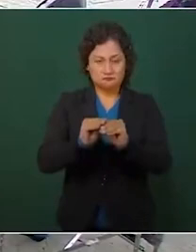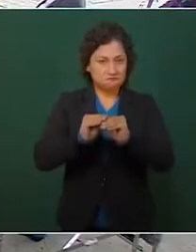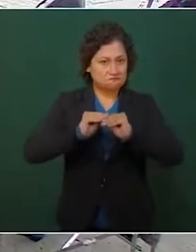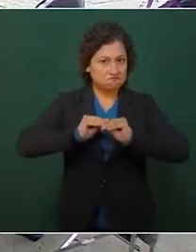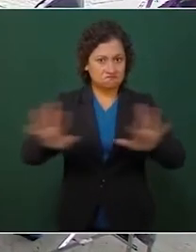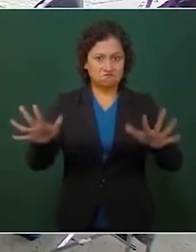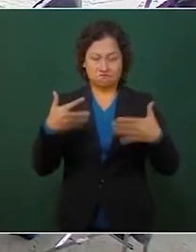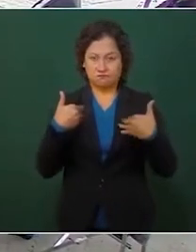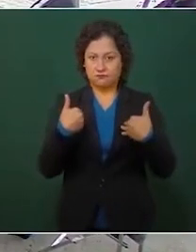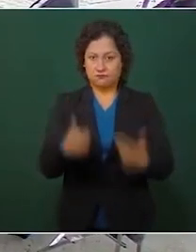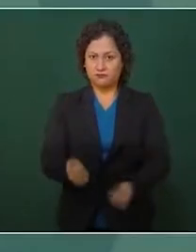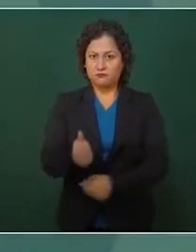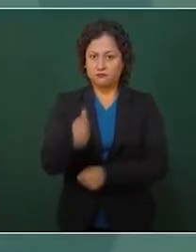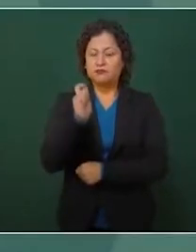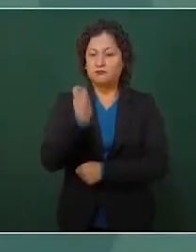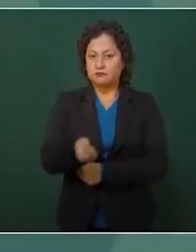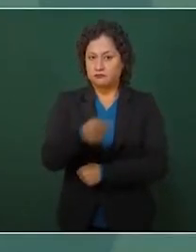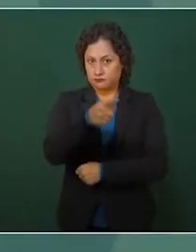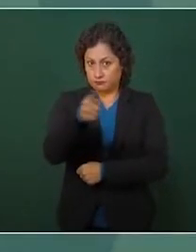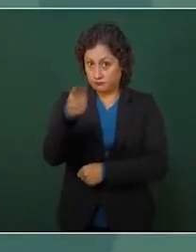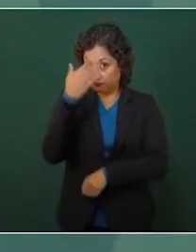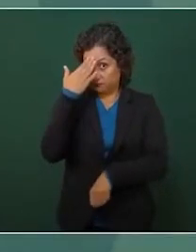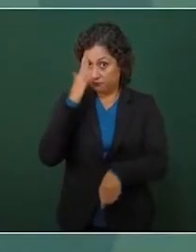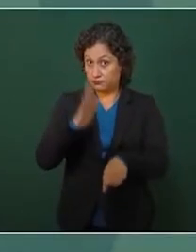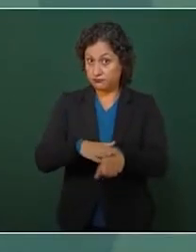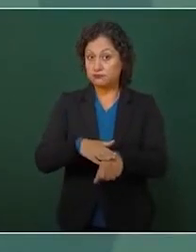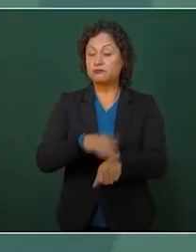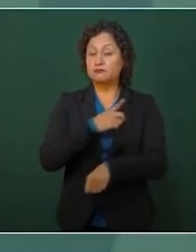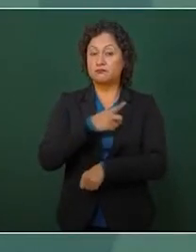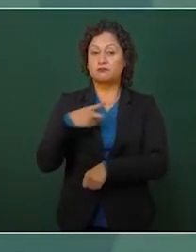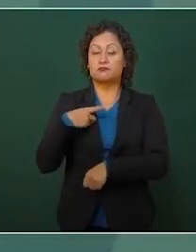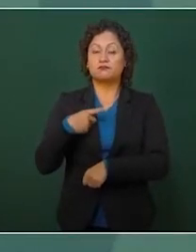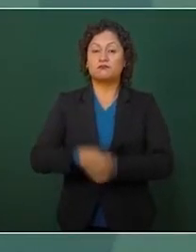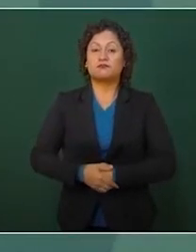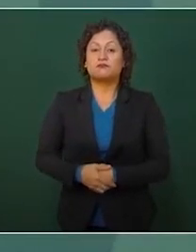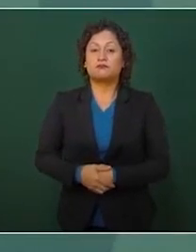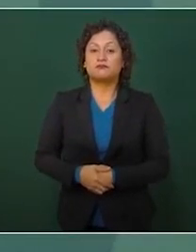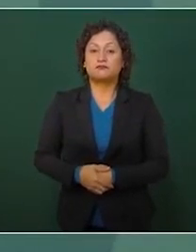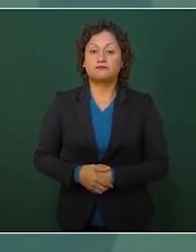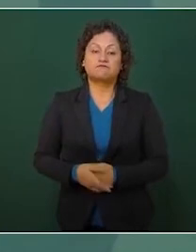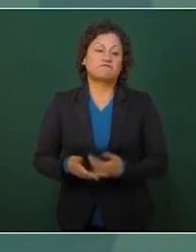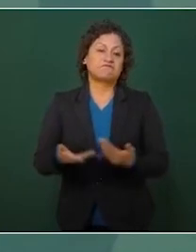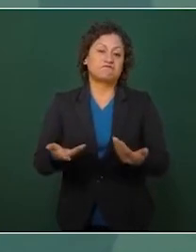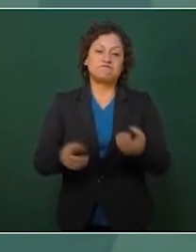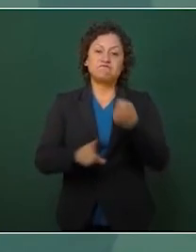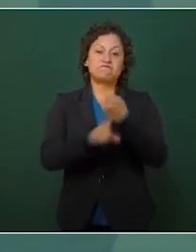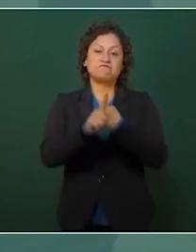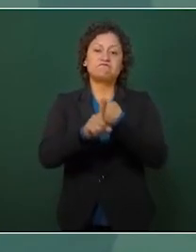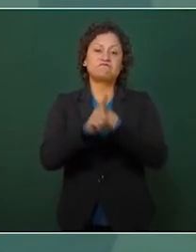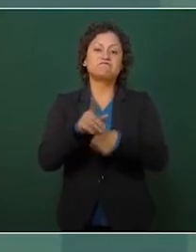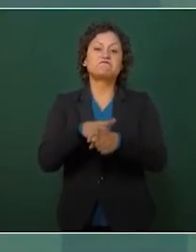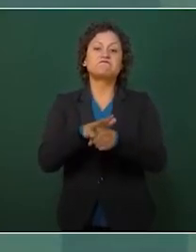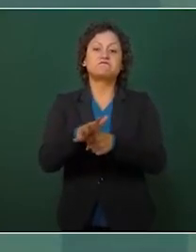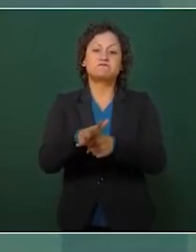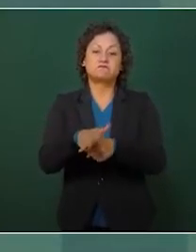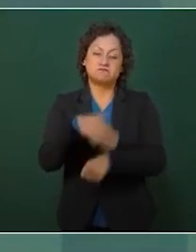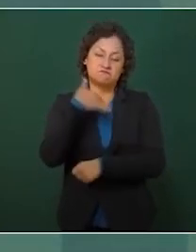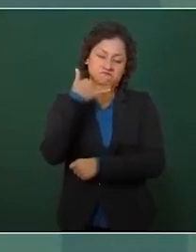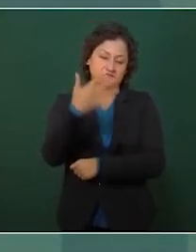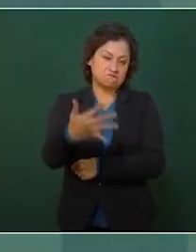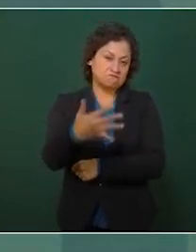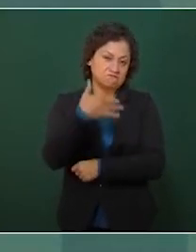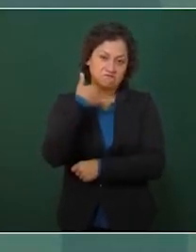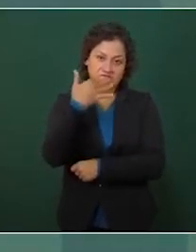ahora sí que saberlo al dedillo, ha sido la corrupción, la